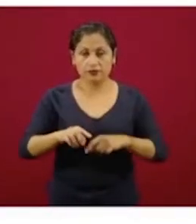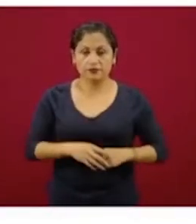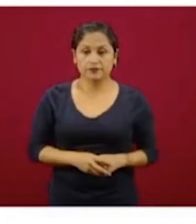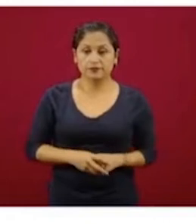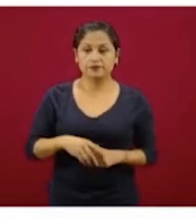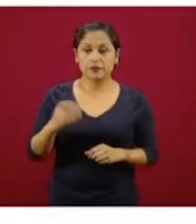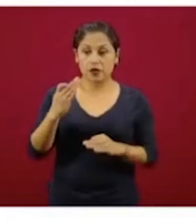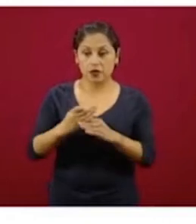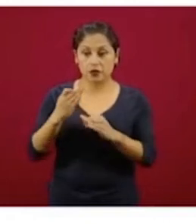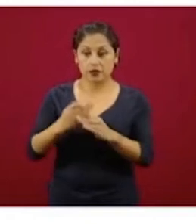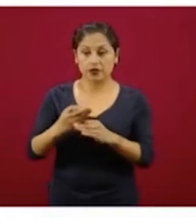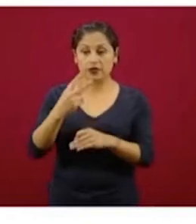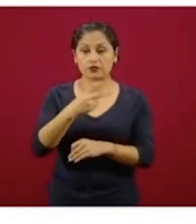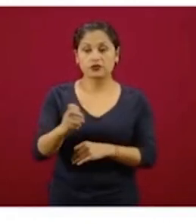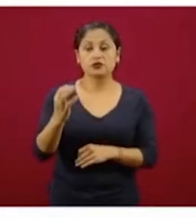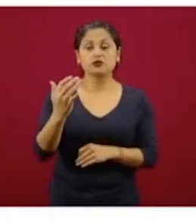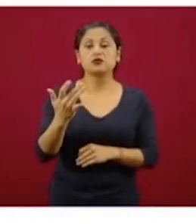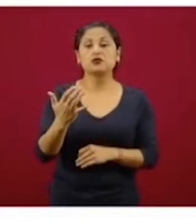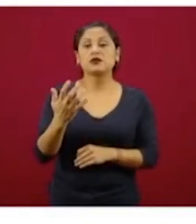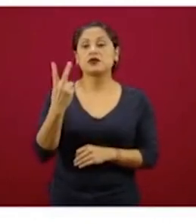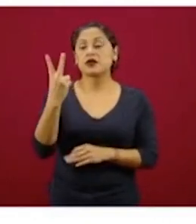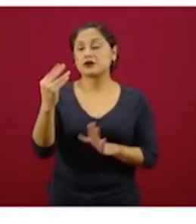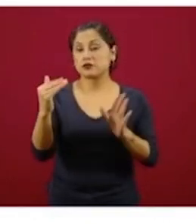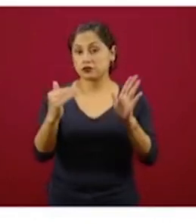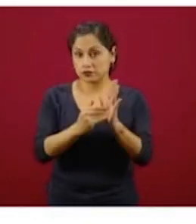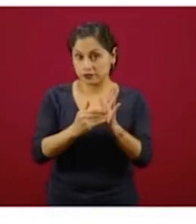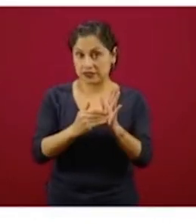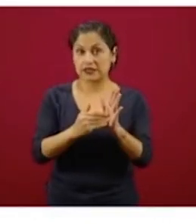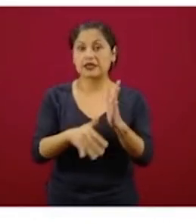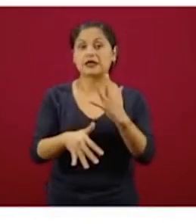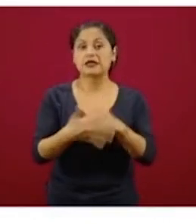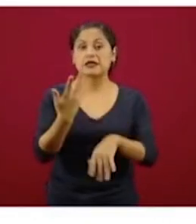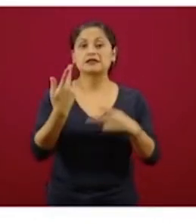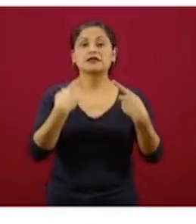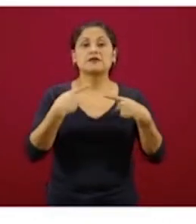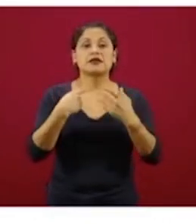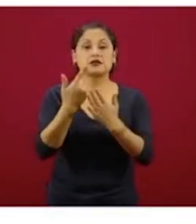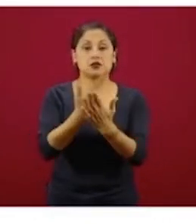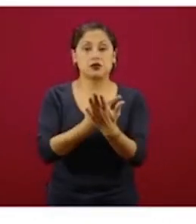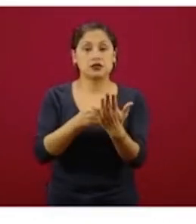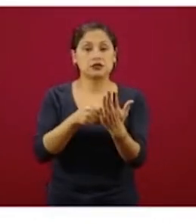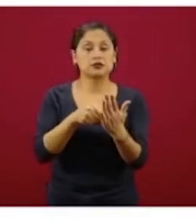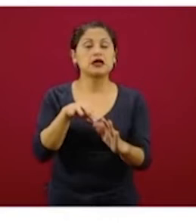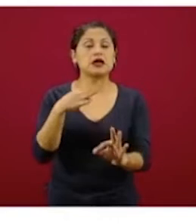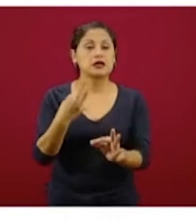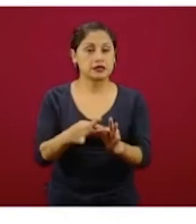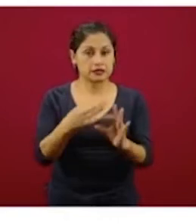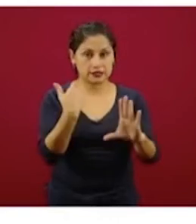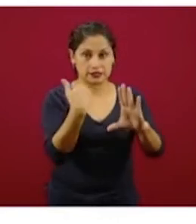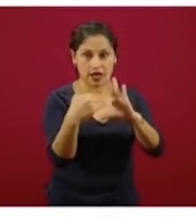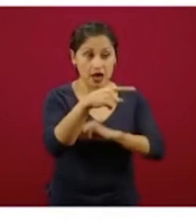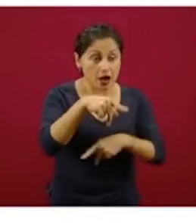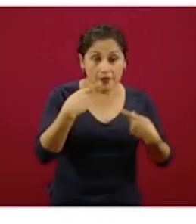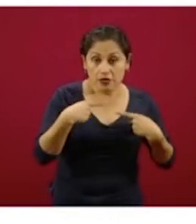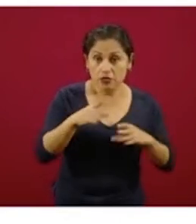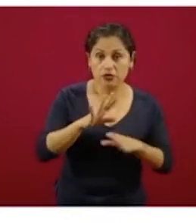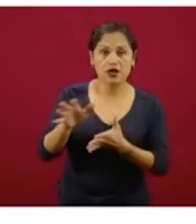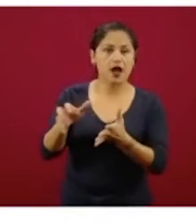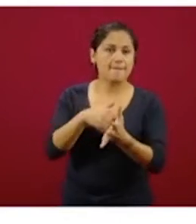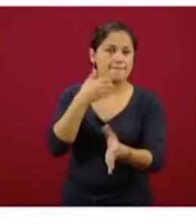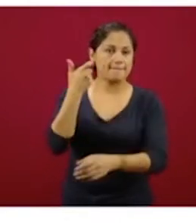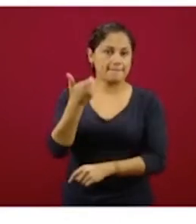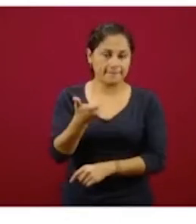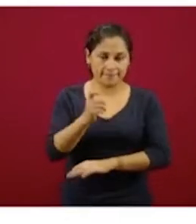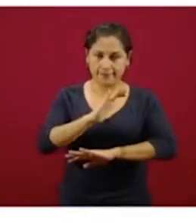15 beneficiarios, son los que ya cobraron, los que